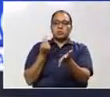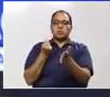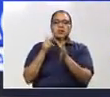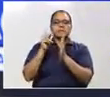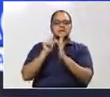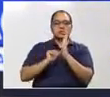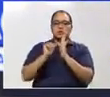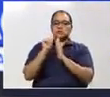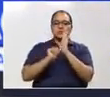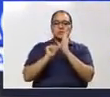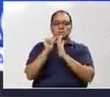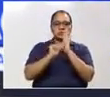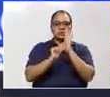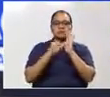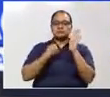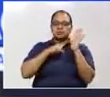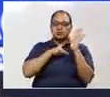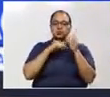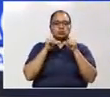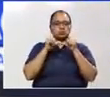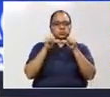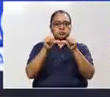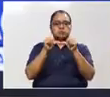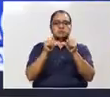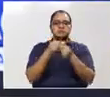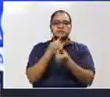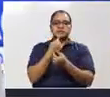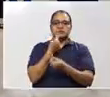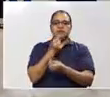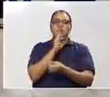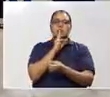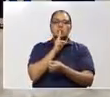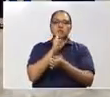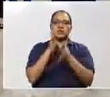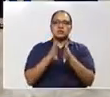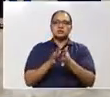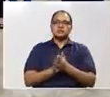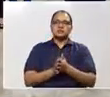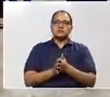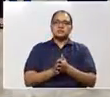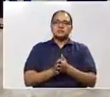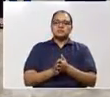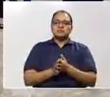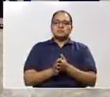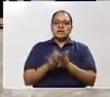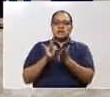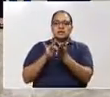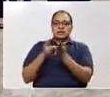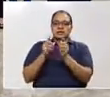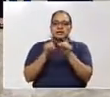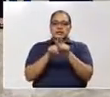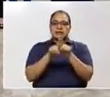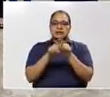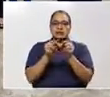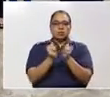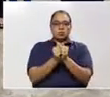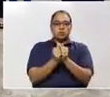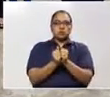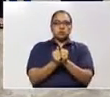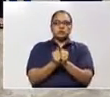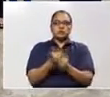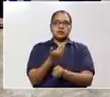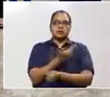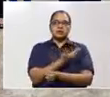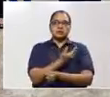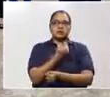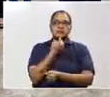reto que enfrentamos nosotros como hondureños. Muchas gracias. Gracias. También nos acompaña el líder